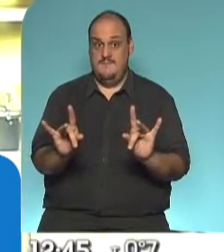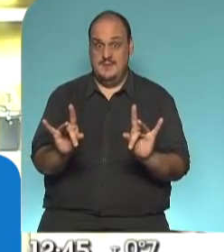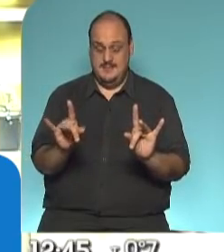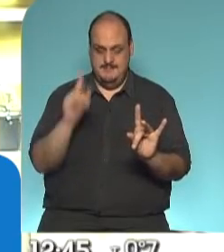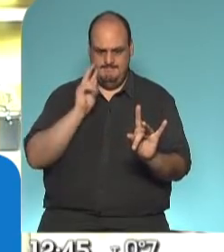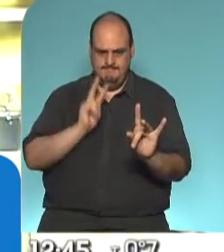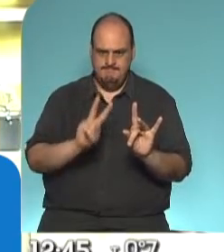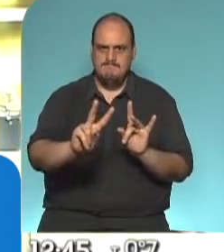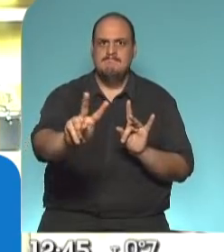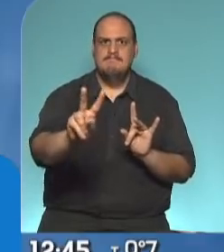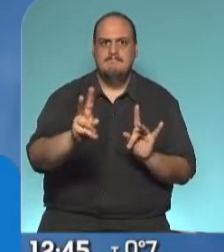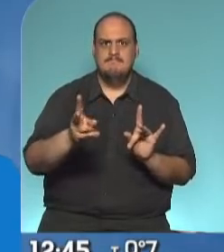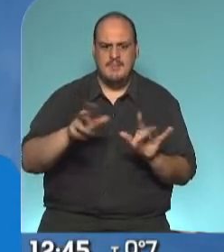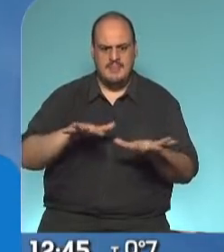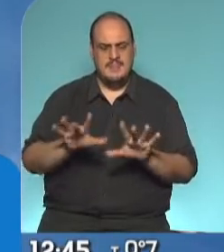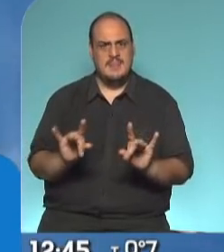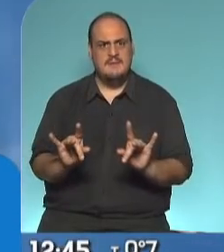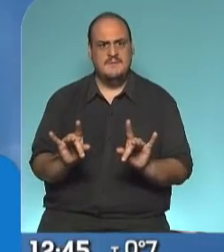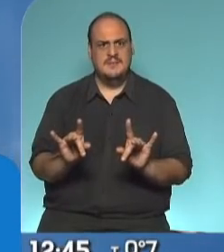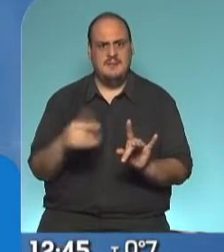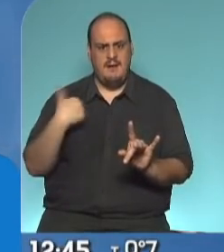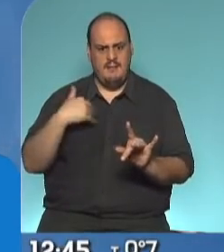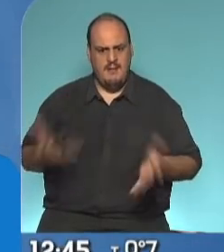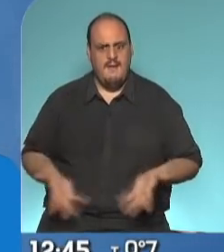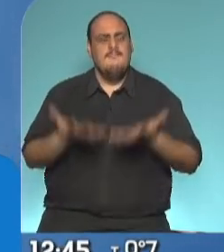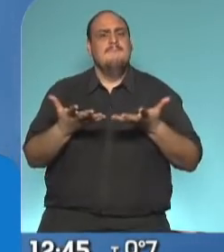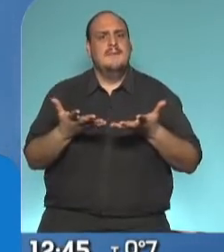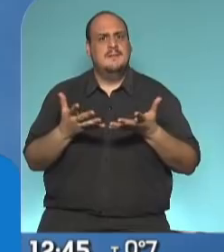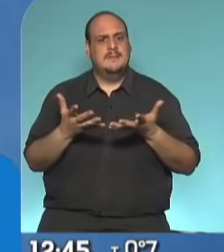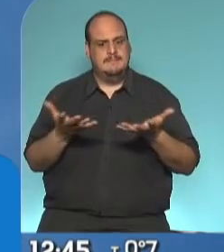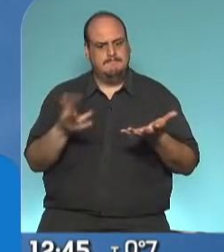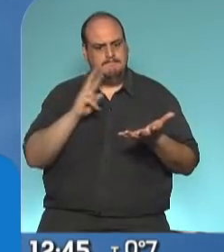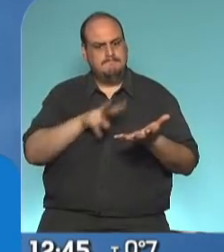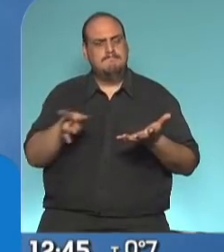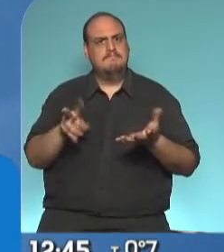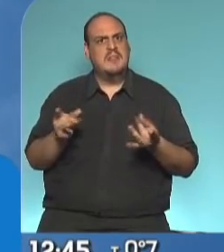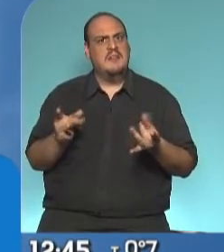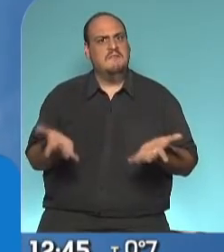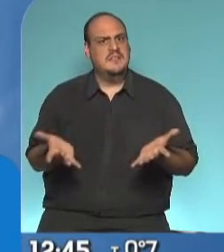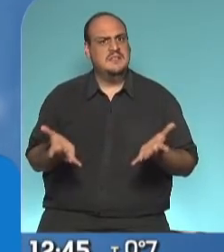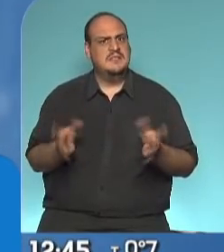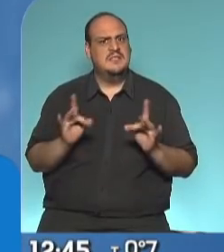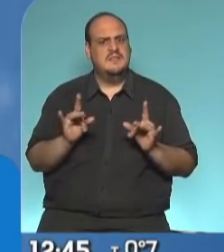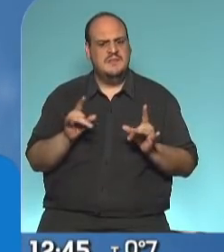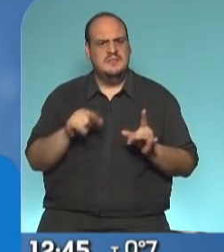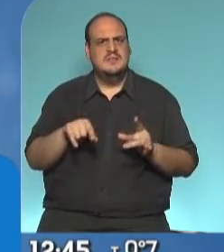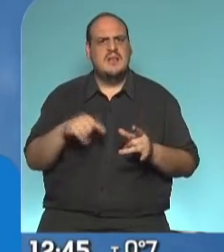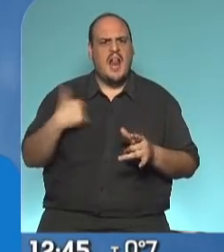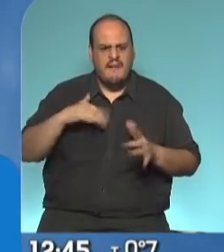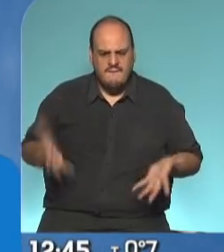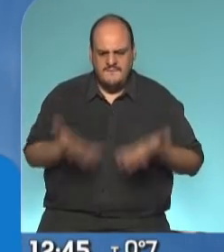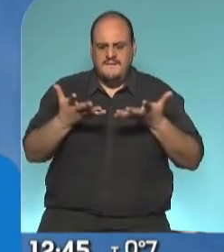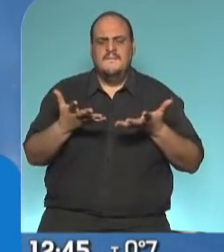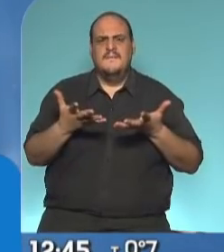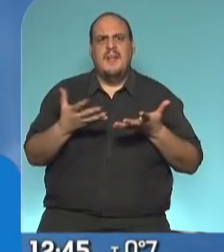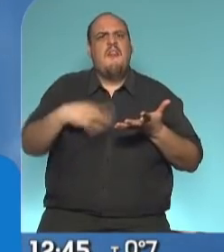definitivamente complejo, poner de pie a la Argentina. Poner de pie a la Argentina significaba muchas cosas.